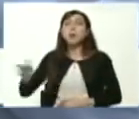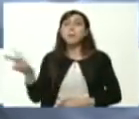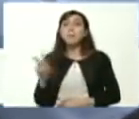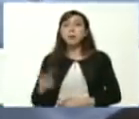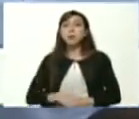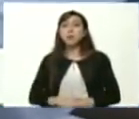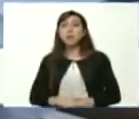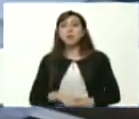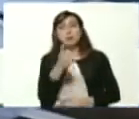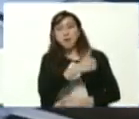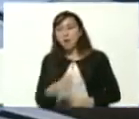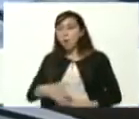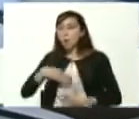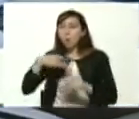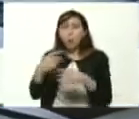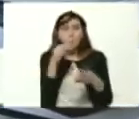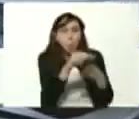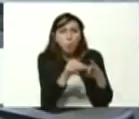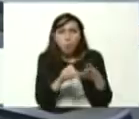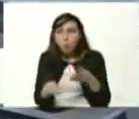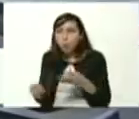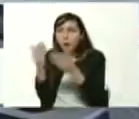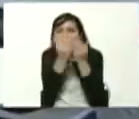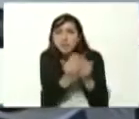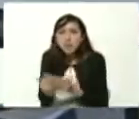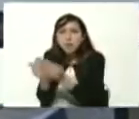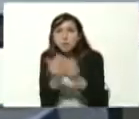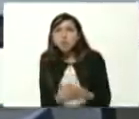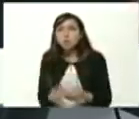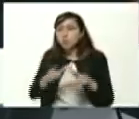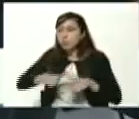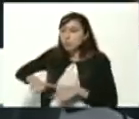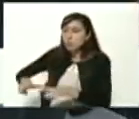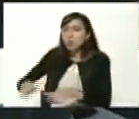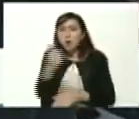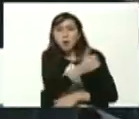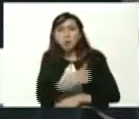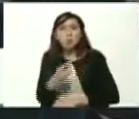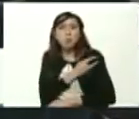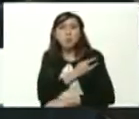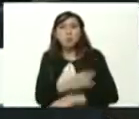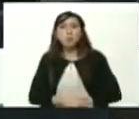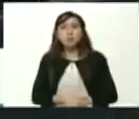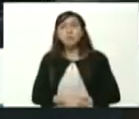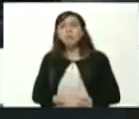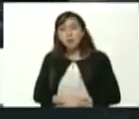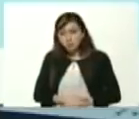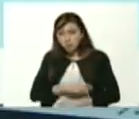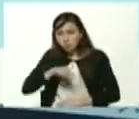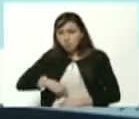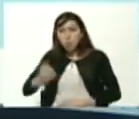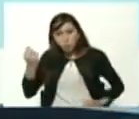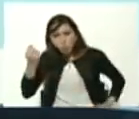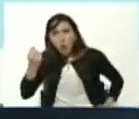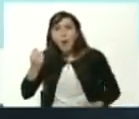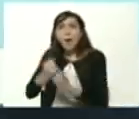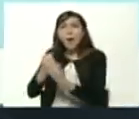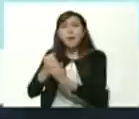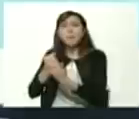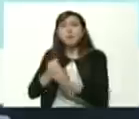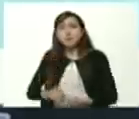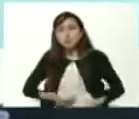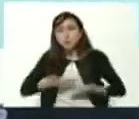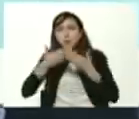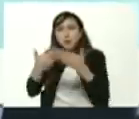cada una de estas carreras a través de cada uno de estos espacios así que bueno presidente cuente usted con nosotros cuente con cada uno de nosotros